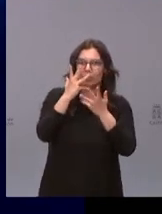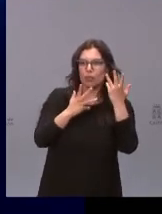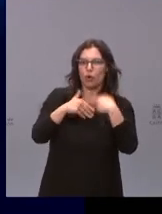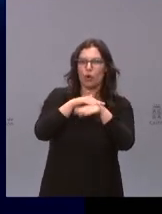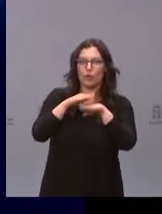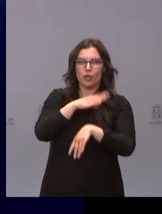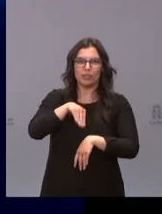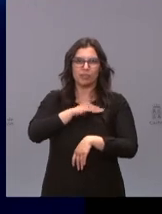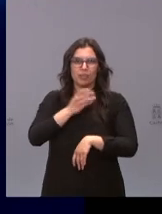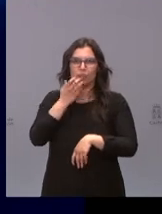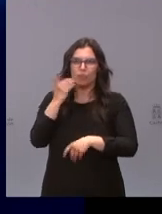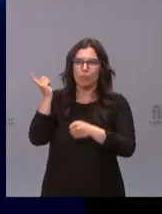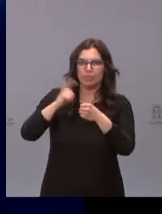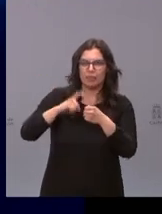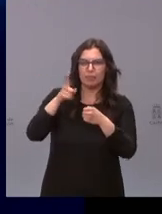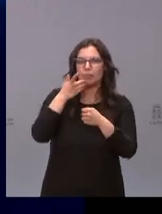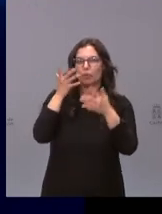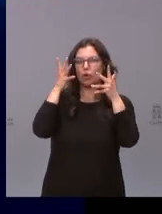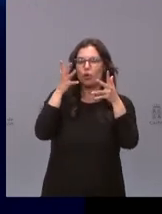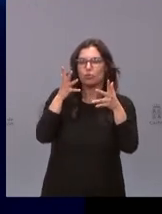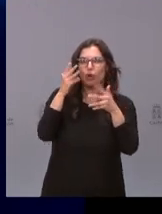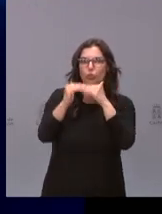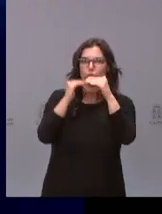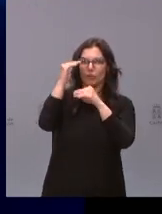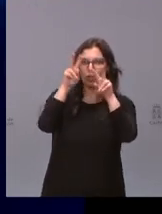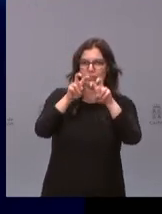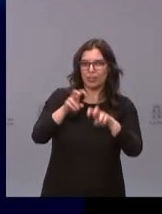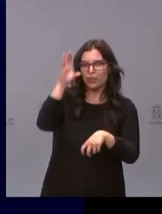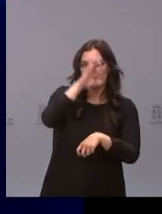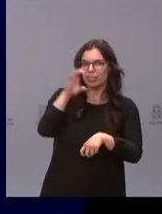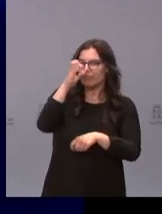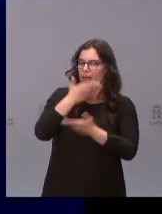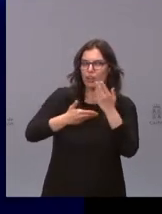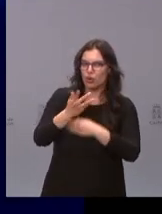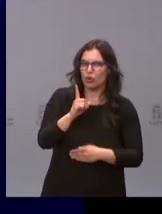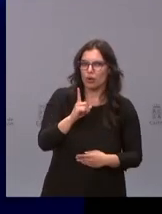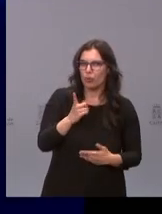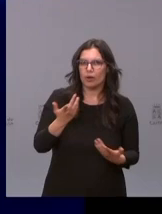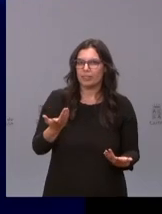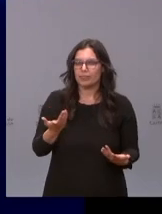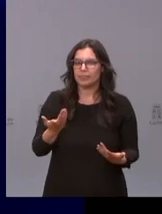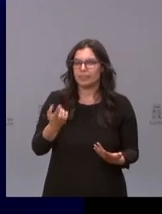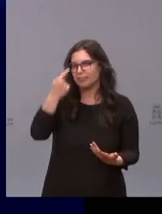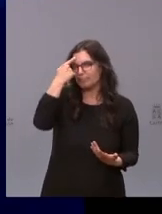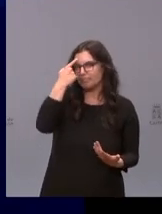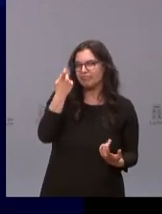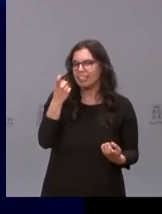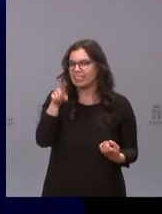central como por ejemplo el Consejo Superior de Investigaciones Científicas y luego por otra parte